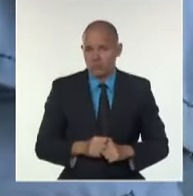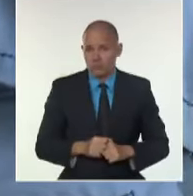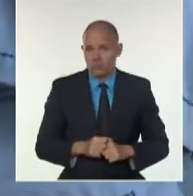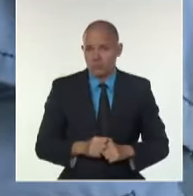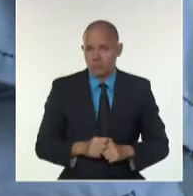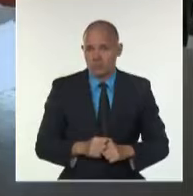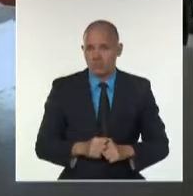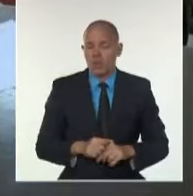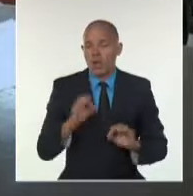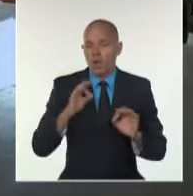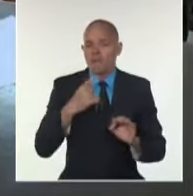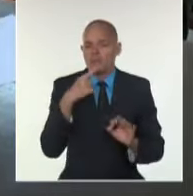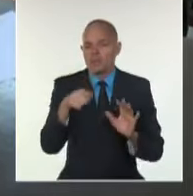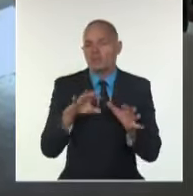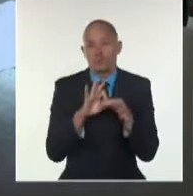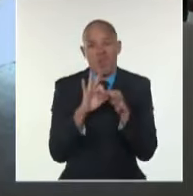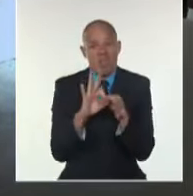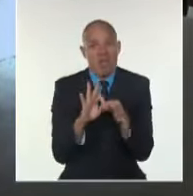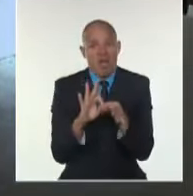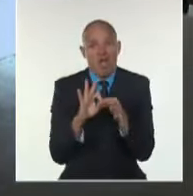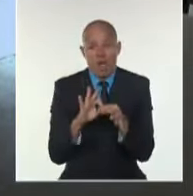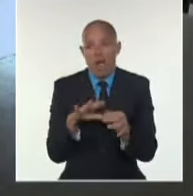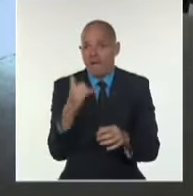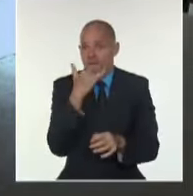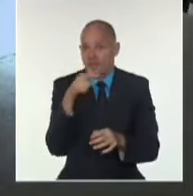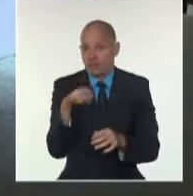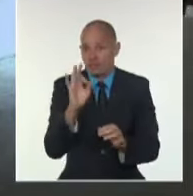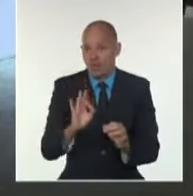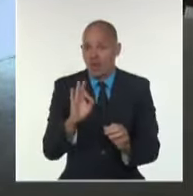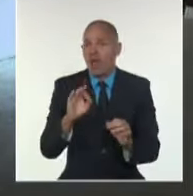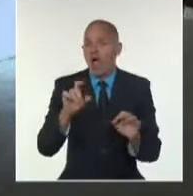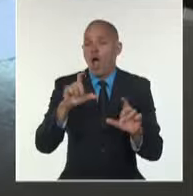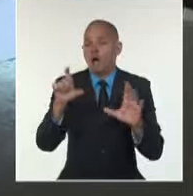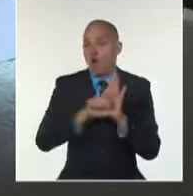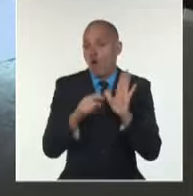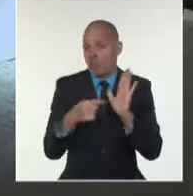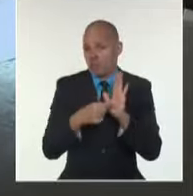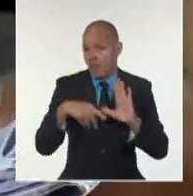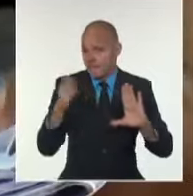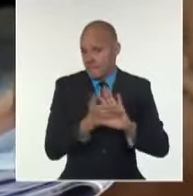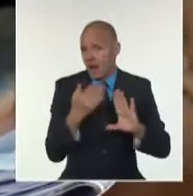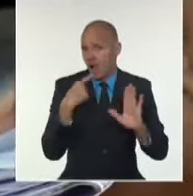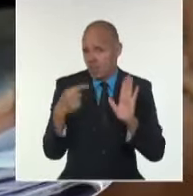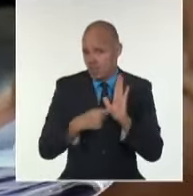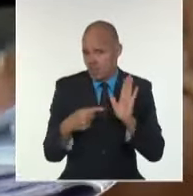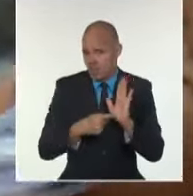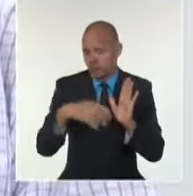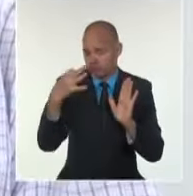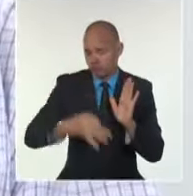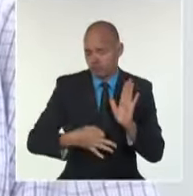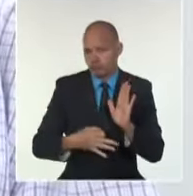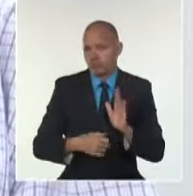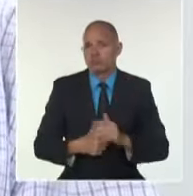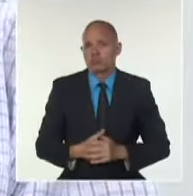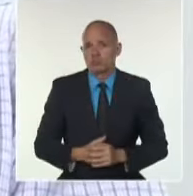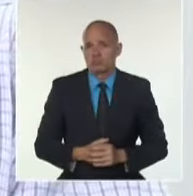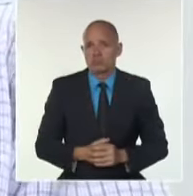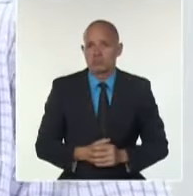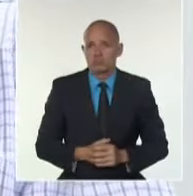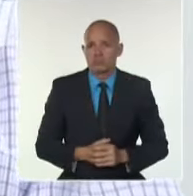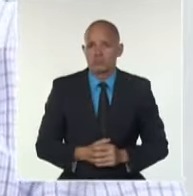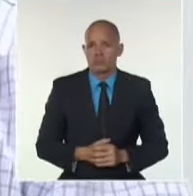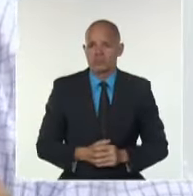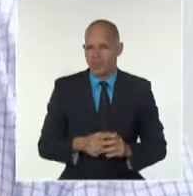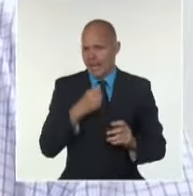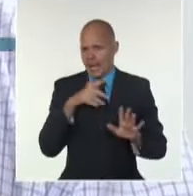de acuerdo al grado de lesividad social y las circunstancias, se juzga conforme a la legalidad socialista. El empleo del